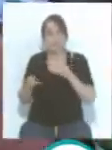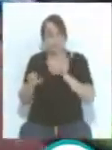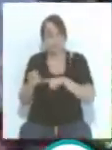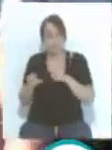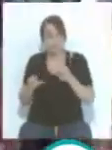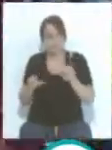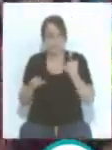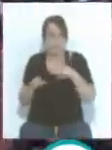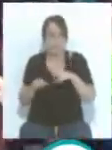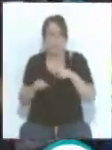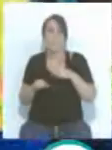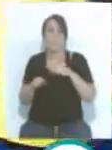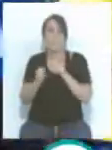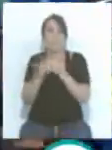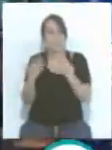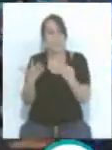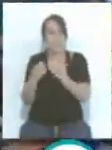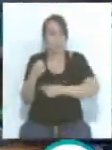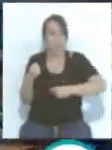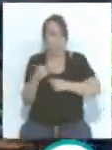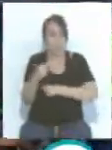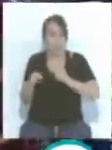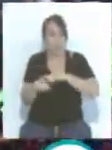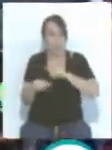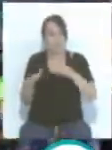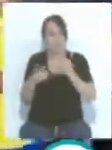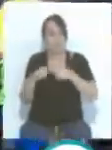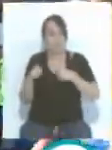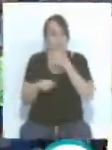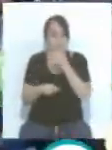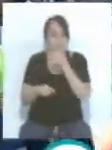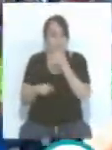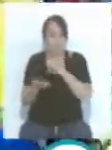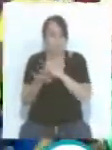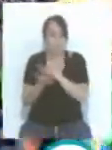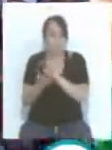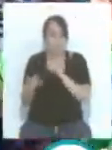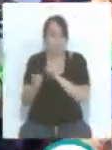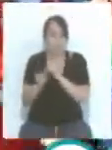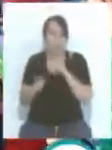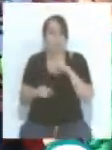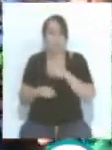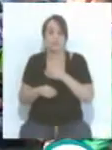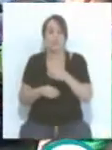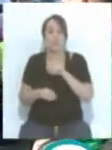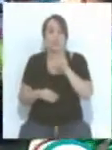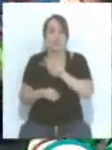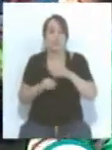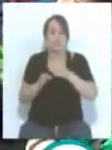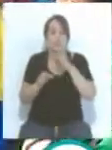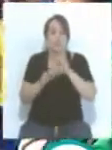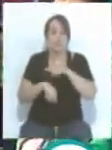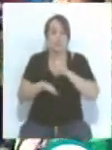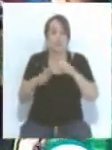papi. El 26 de agosto a las 7 y media de la tarde con el Málaga, el 2 de septiembre a las